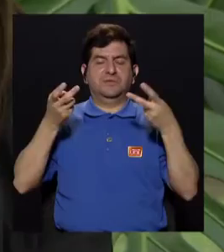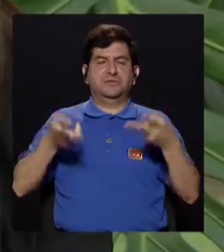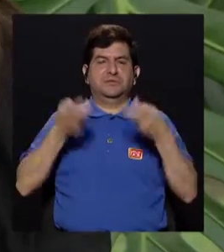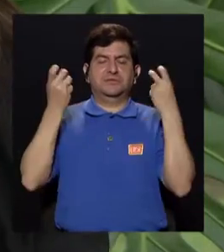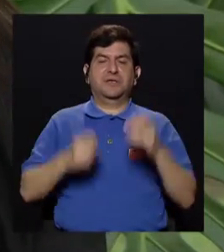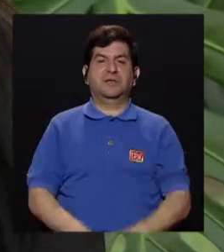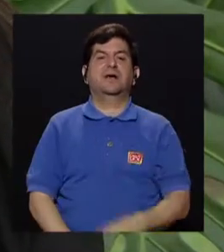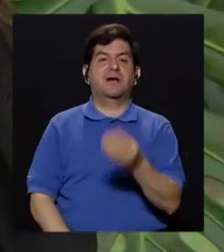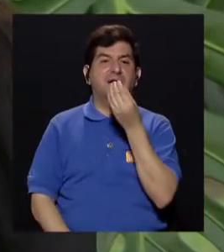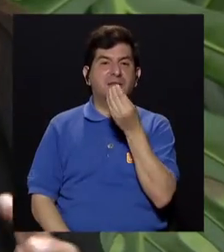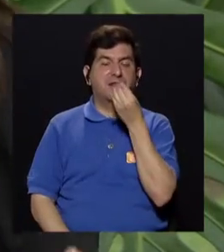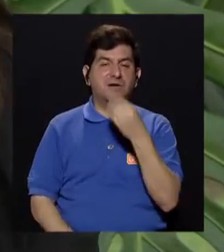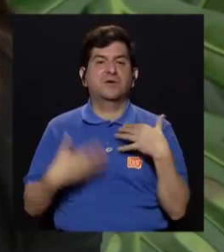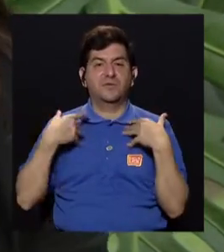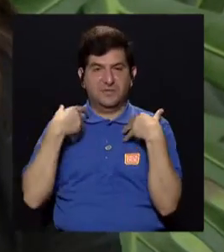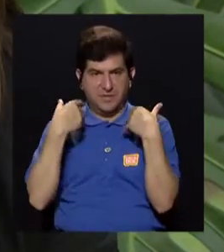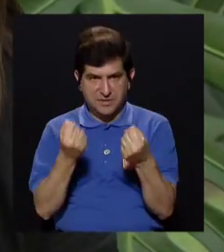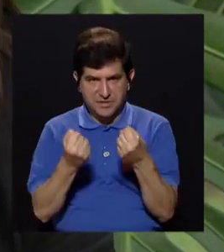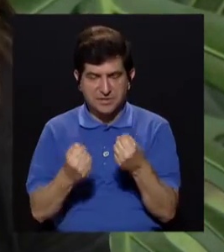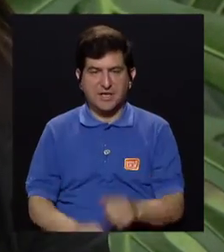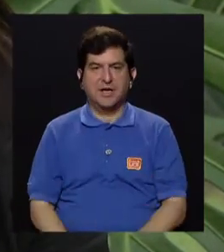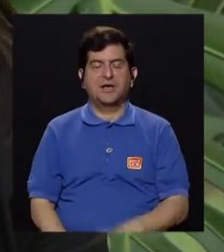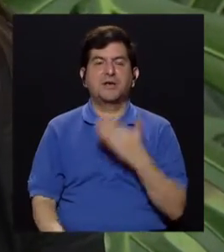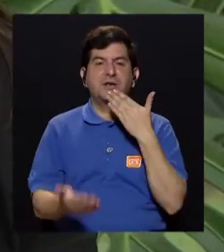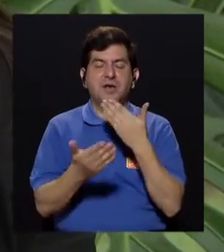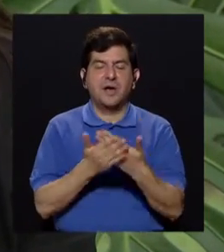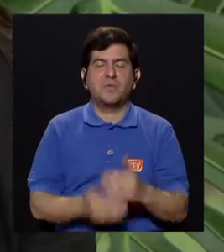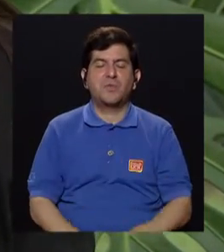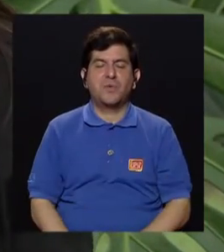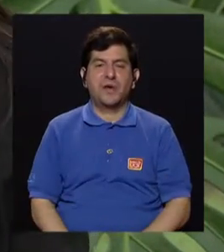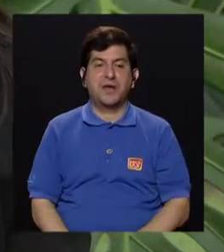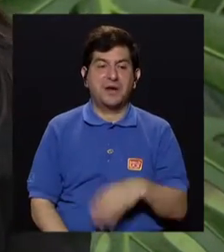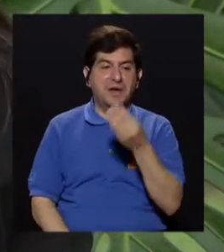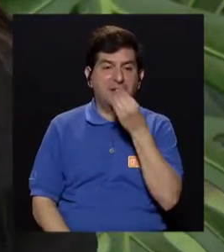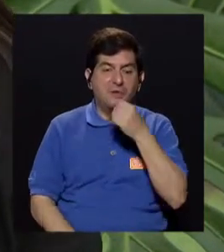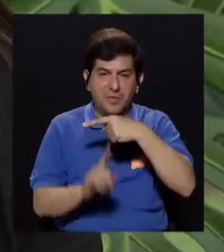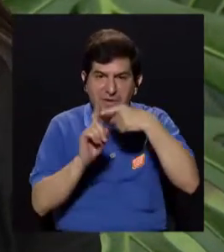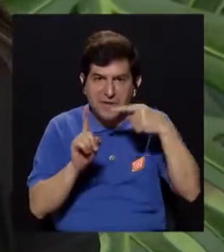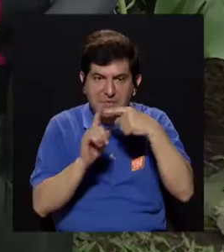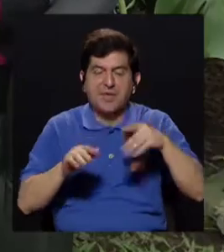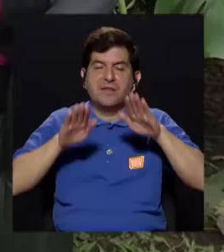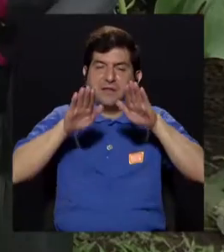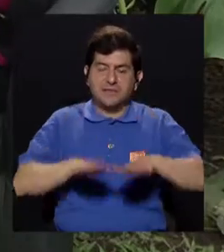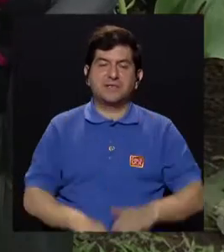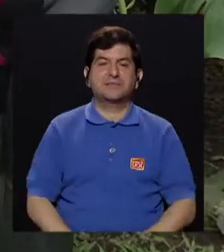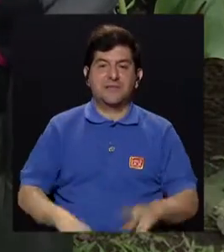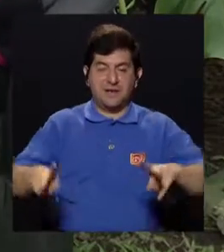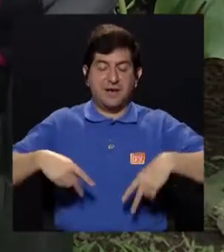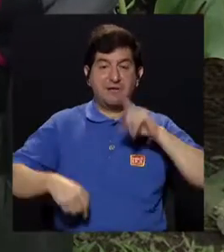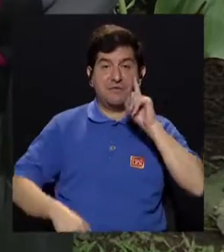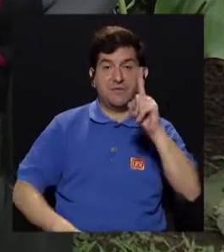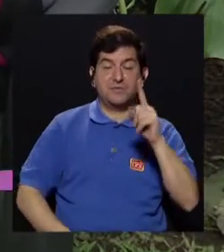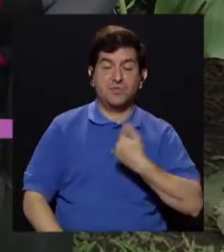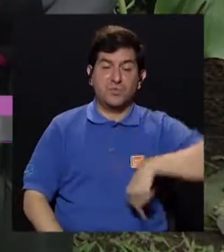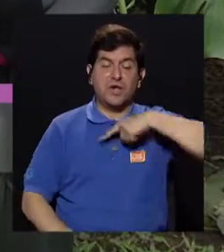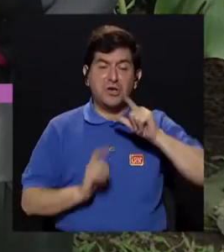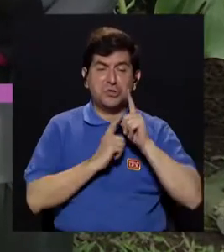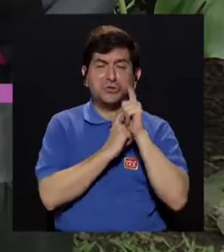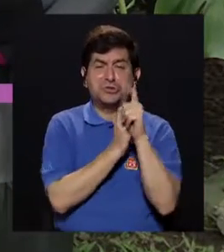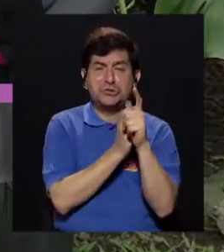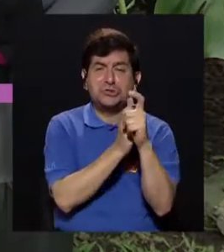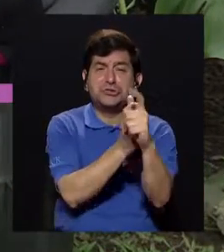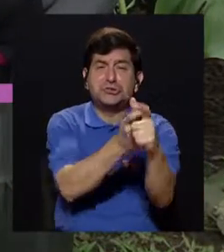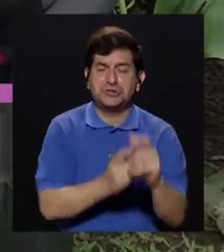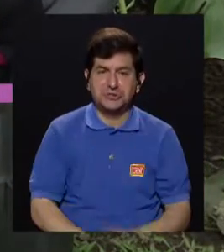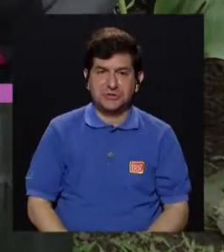ensalada, comer de una manera saludable, hacer una buena merienda, hasta descansar. Porque la vida es solo una. Y estamos